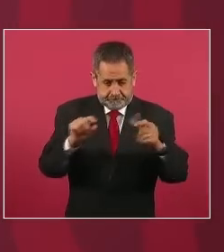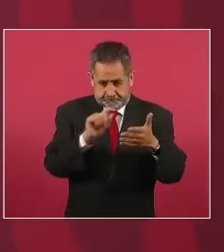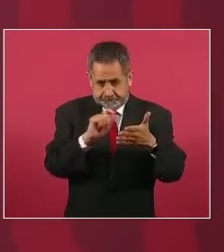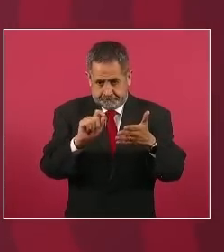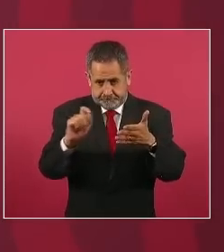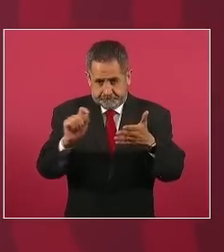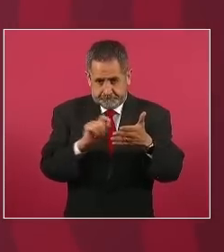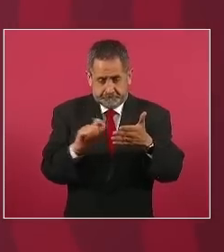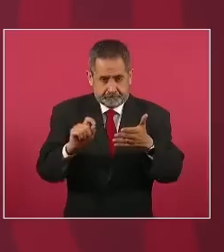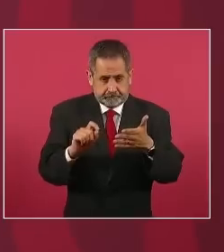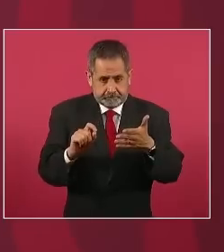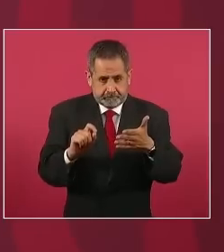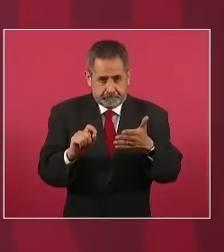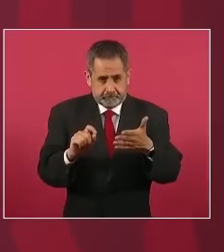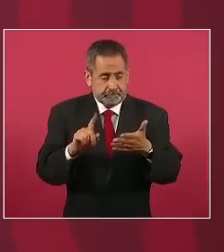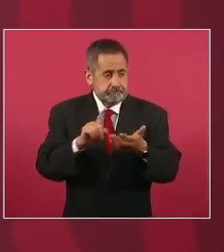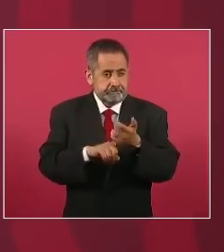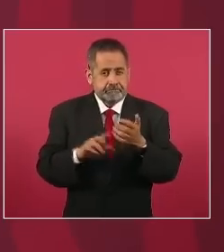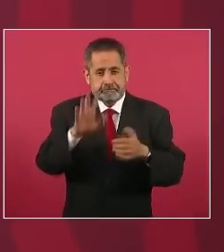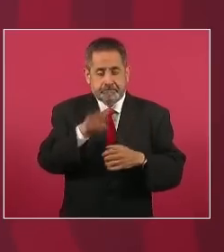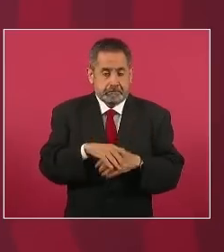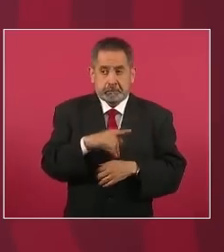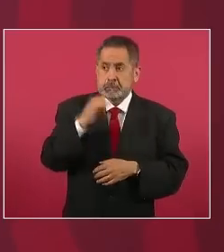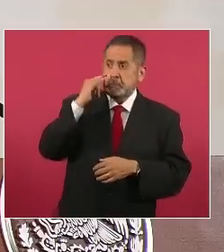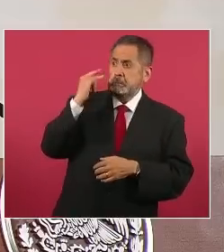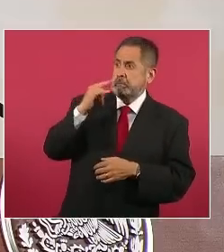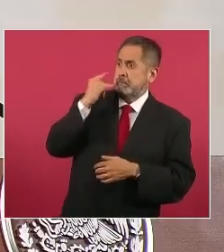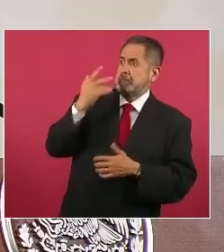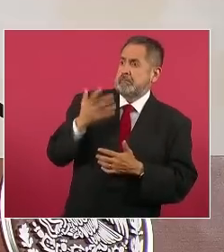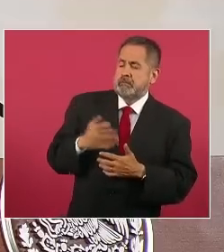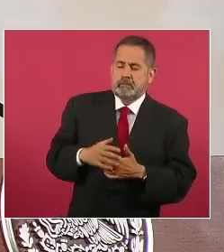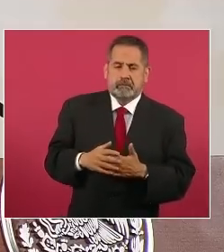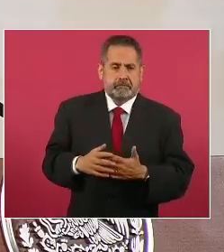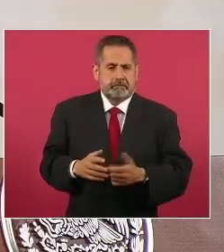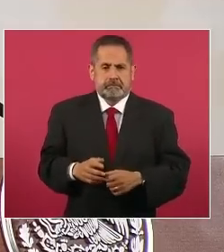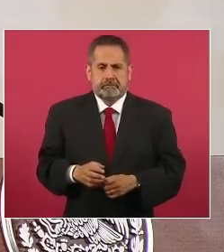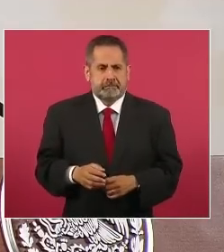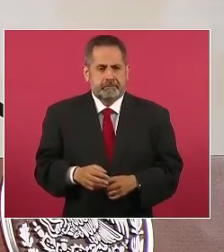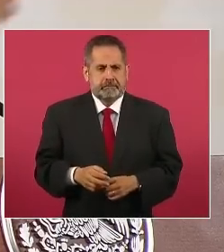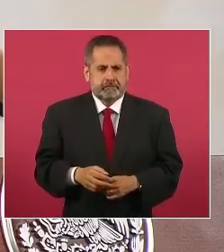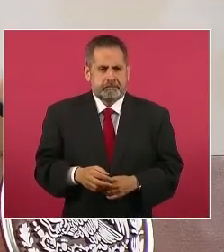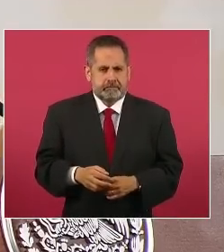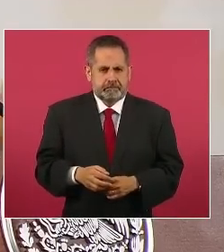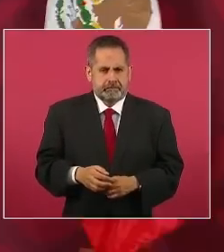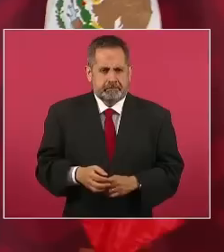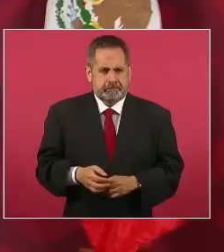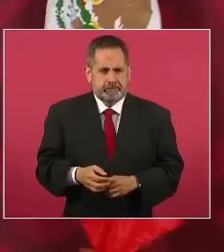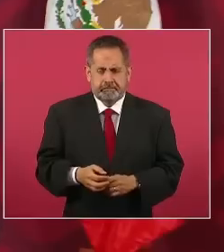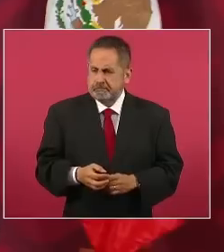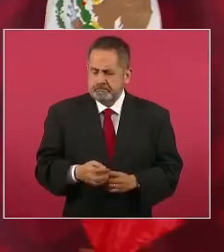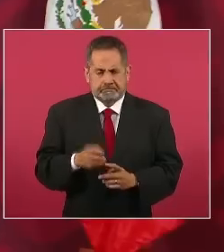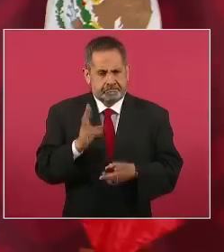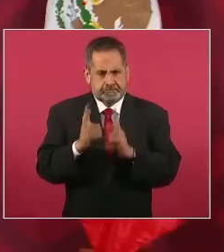ejecuciones extrajudiciales no estaban obligados la constitución